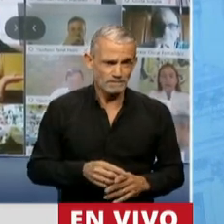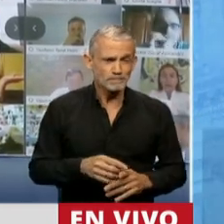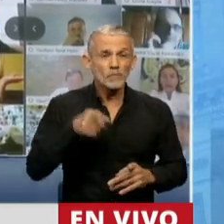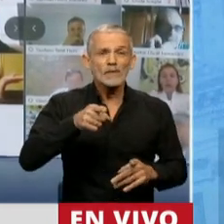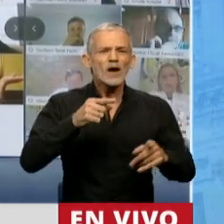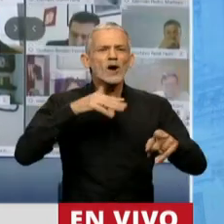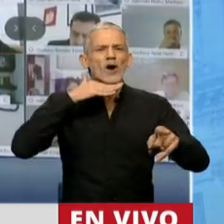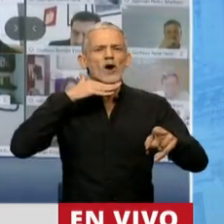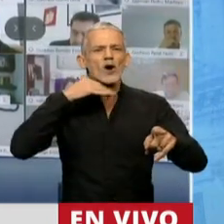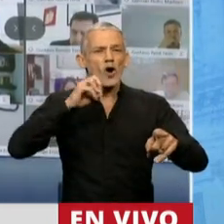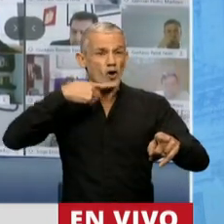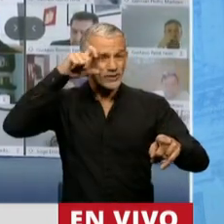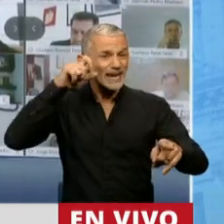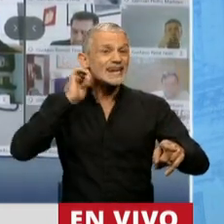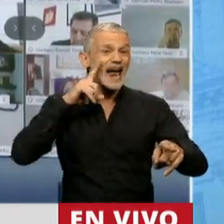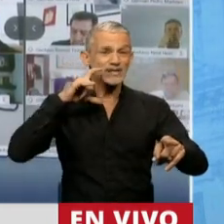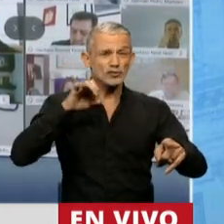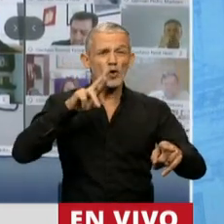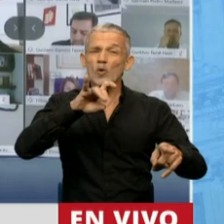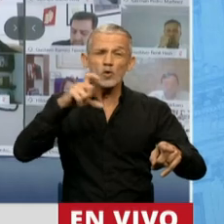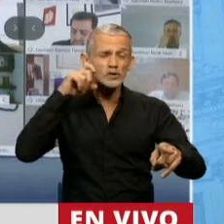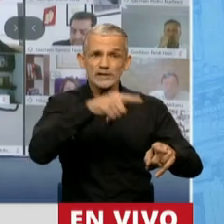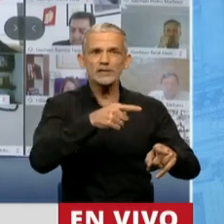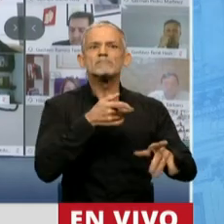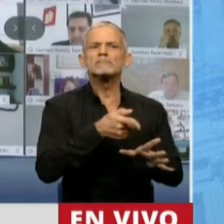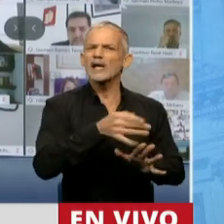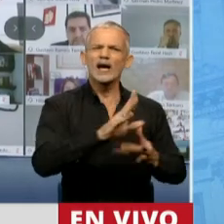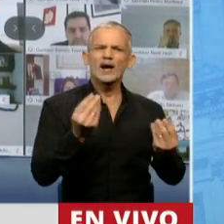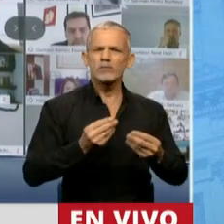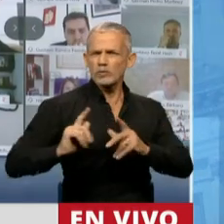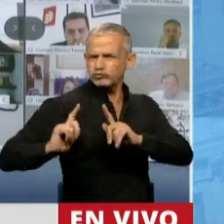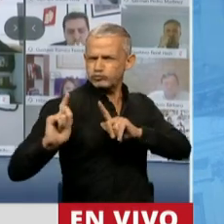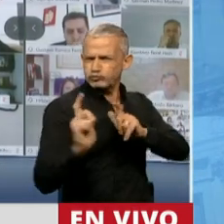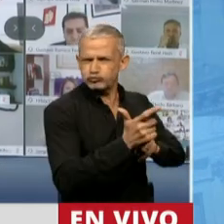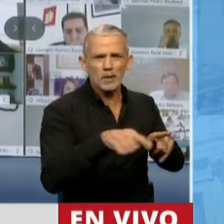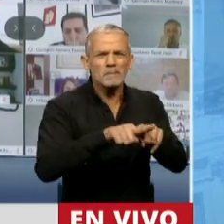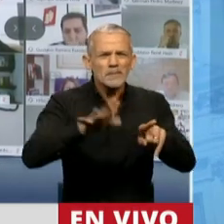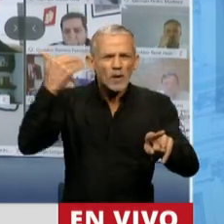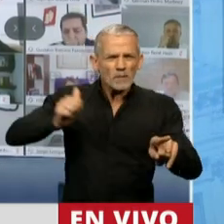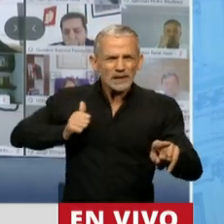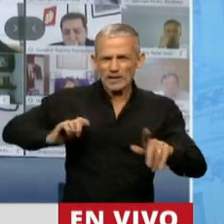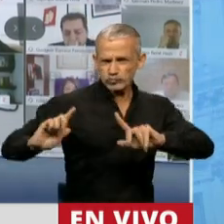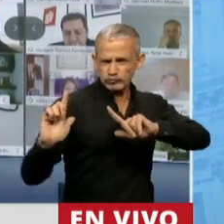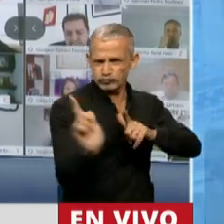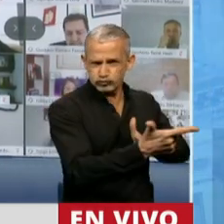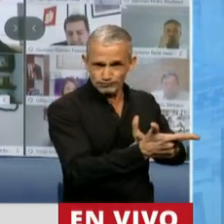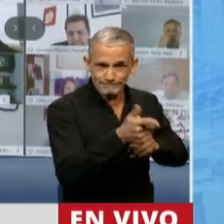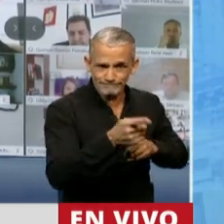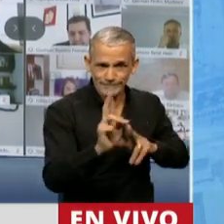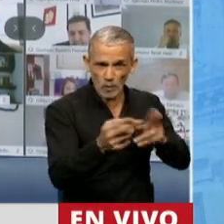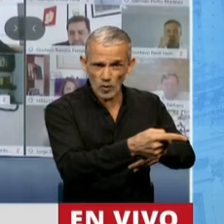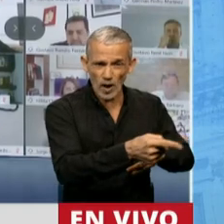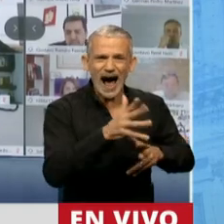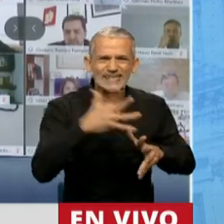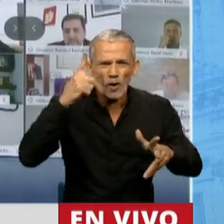José Ignacio Rucci, señores, fue un delito de lesa humanidad. Y lo que se pretende es que así